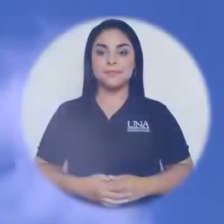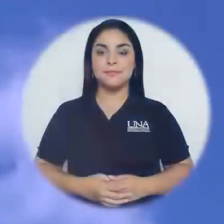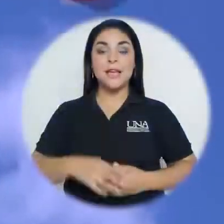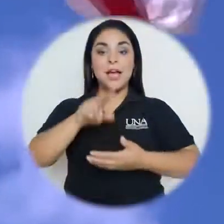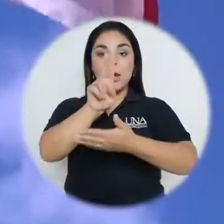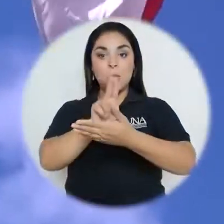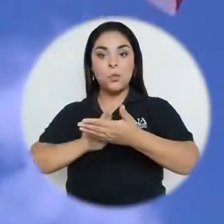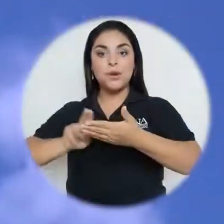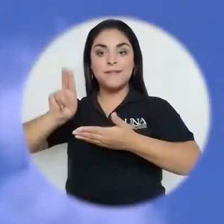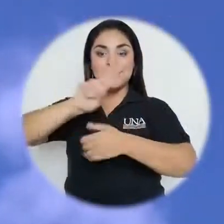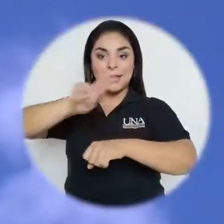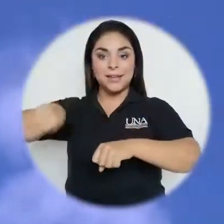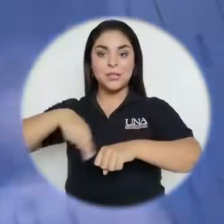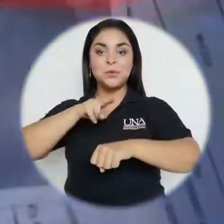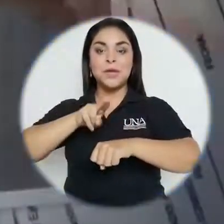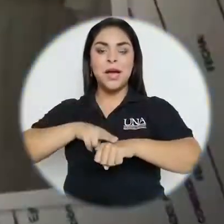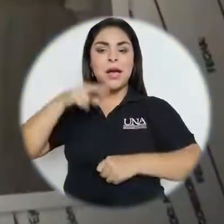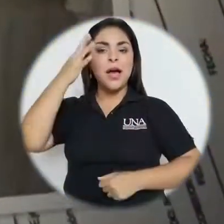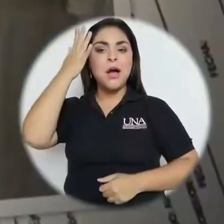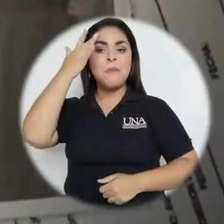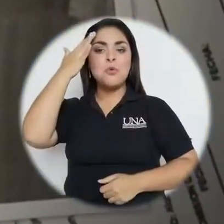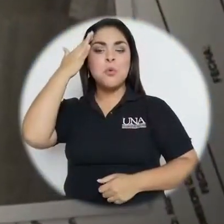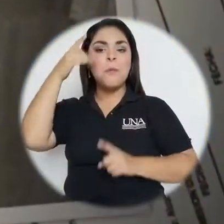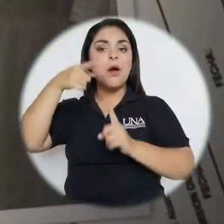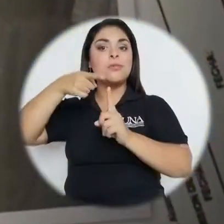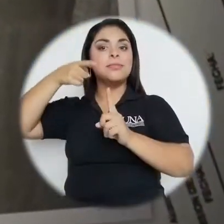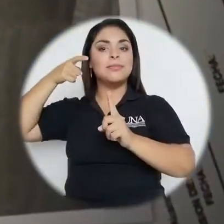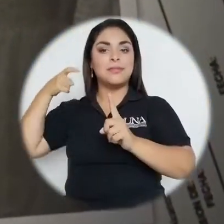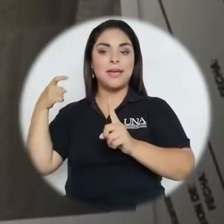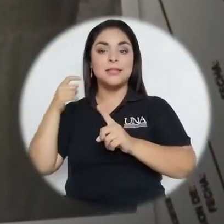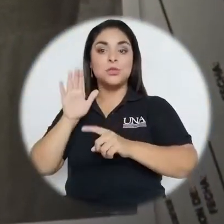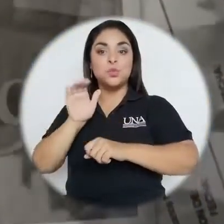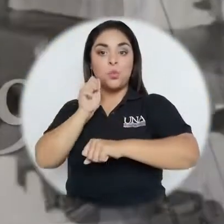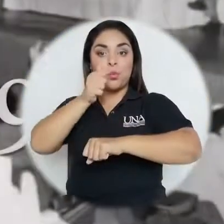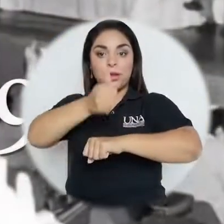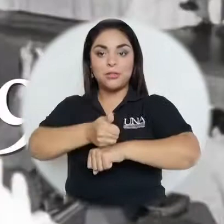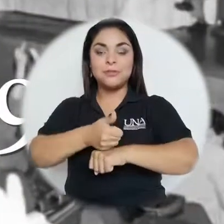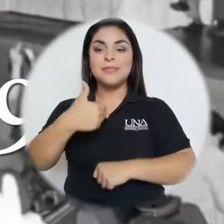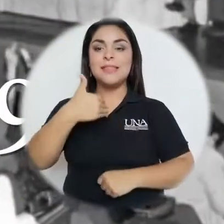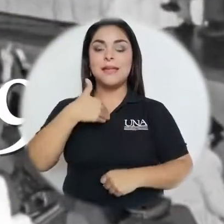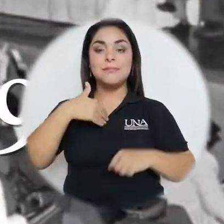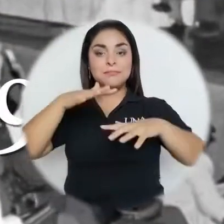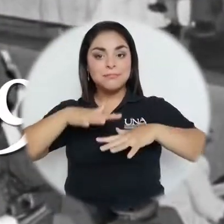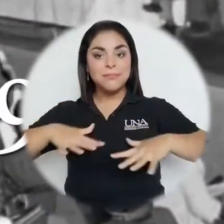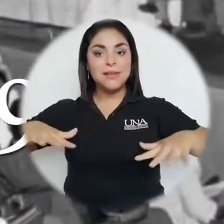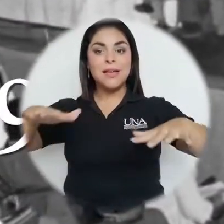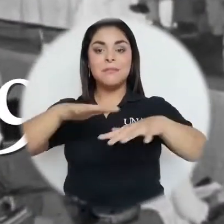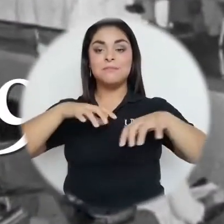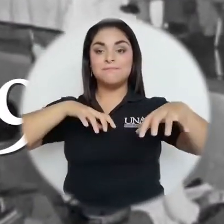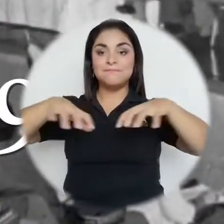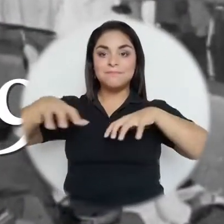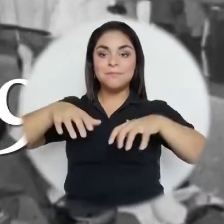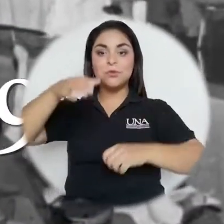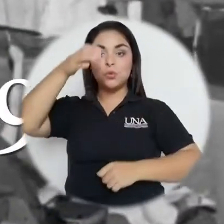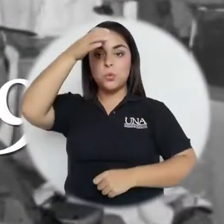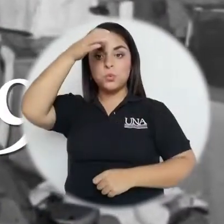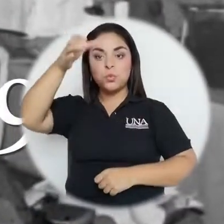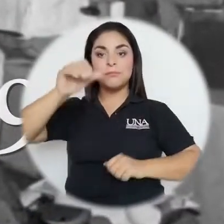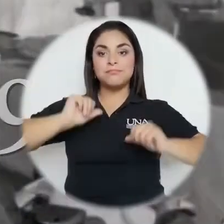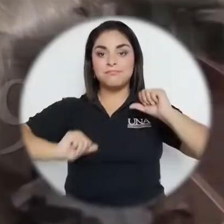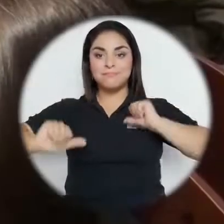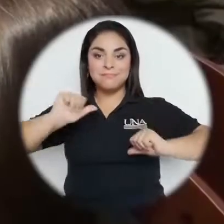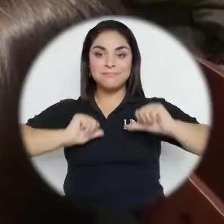La Universidad Nacional ha procurado desde su creación contar con espacios para eventos culturales,